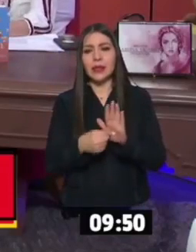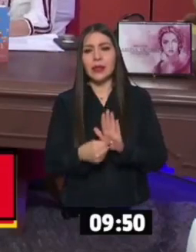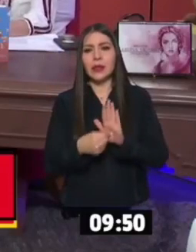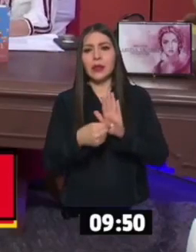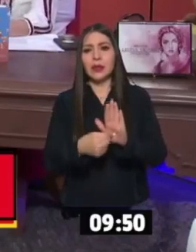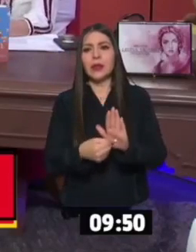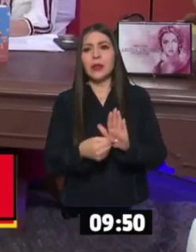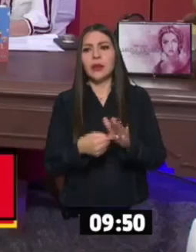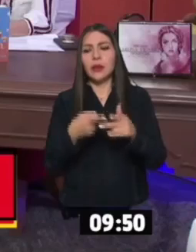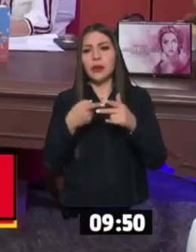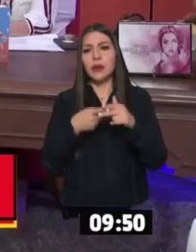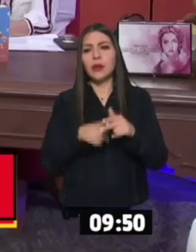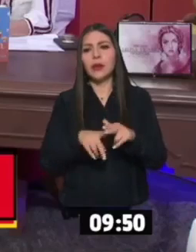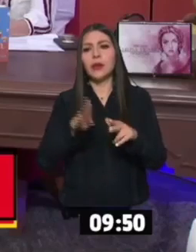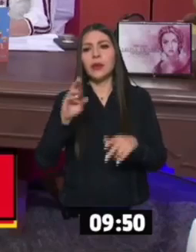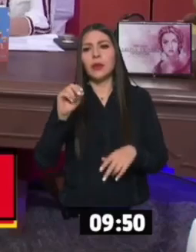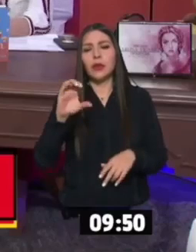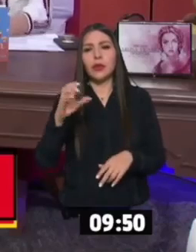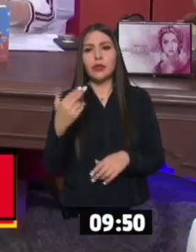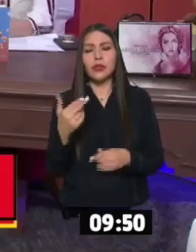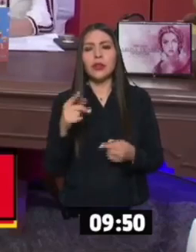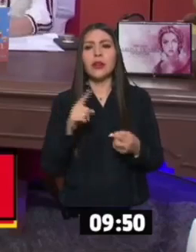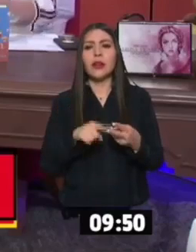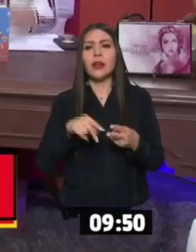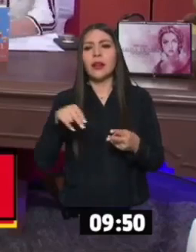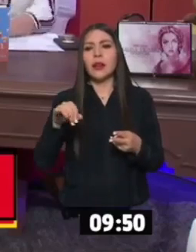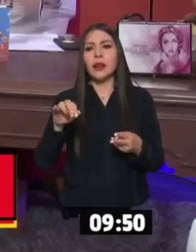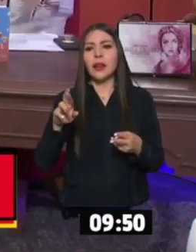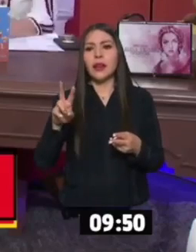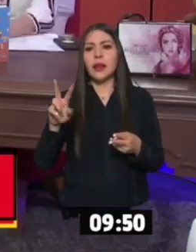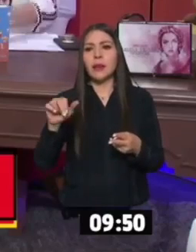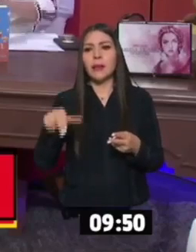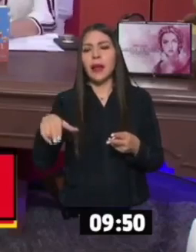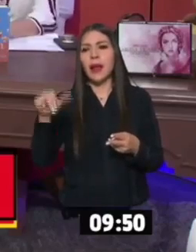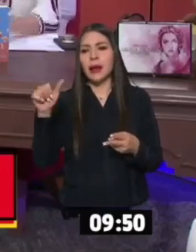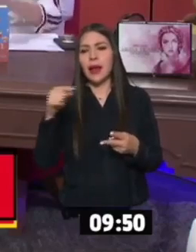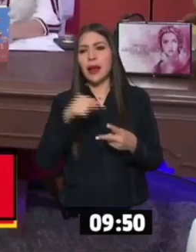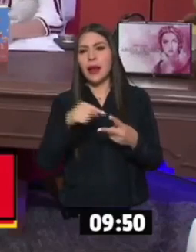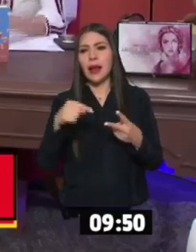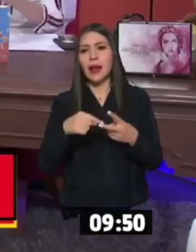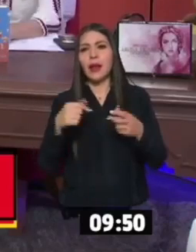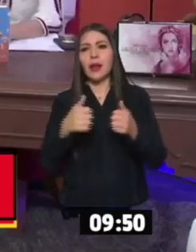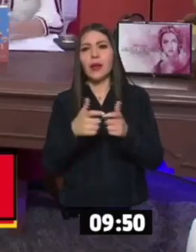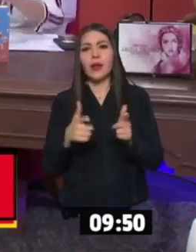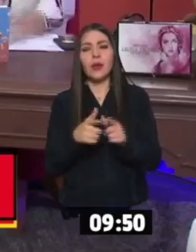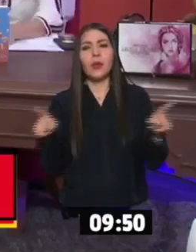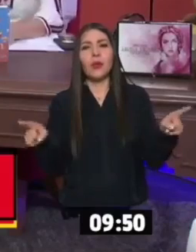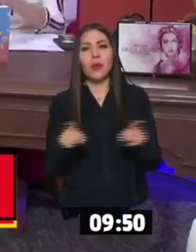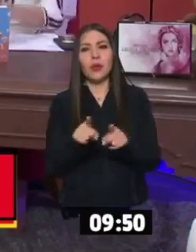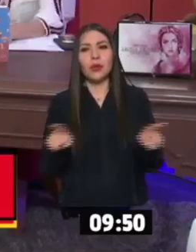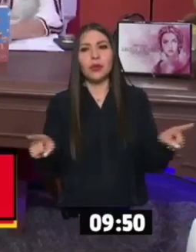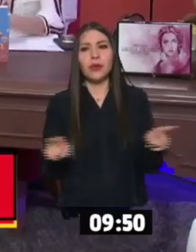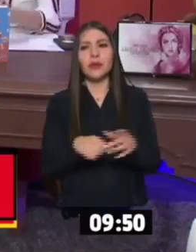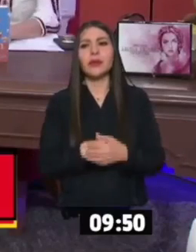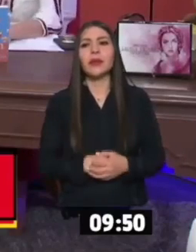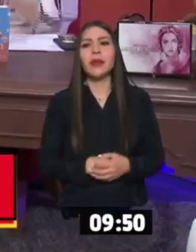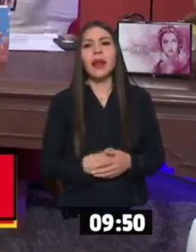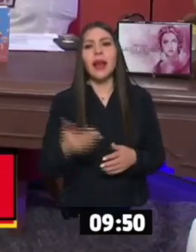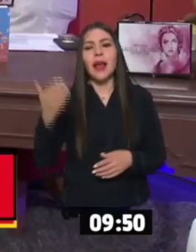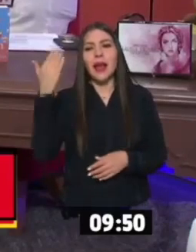Sacó el perro jam. Ah, poco. Nirvana. Los que hacían música en